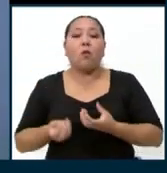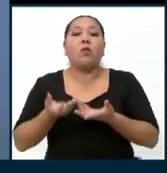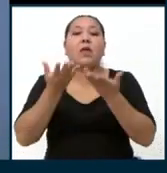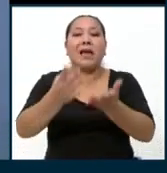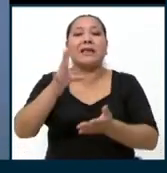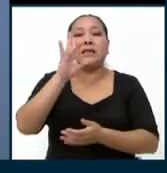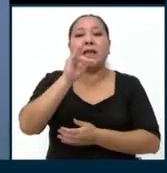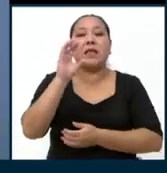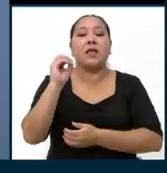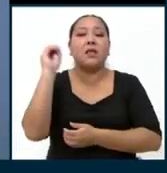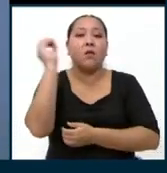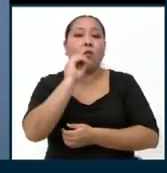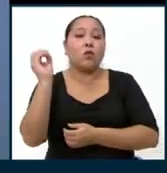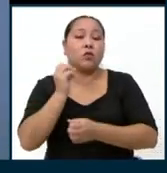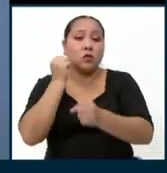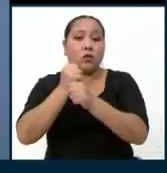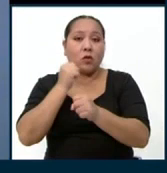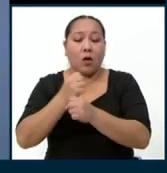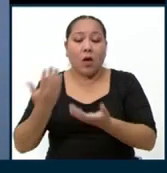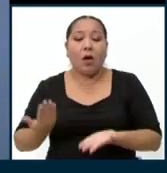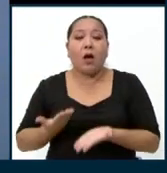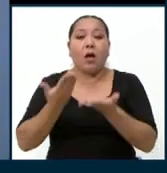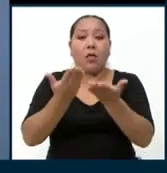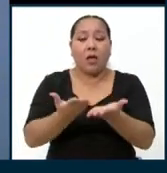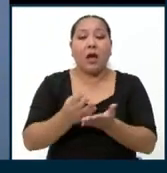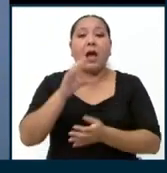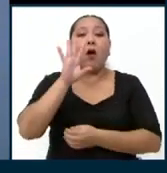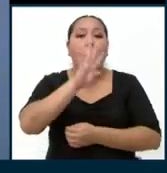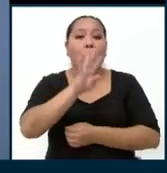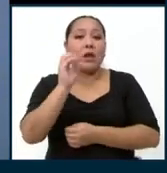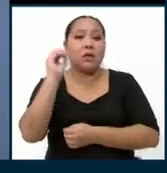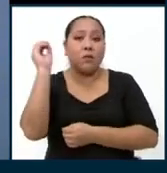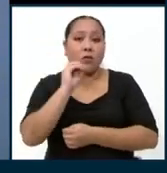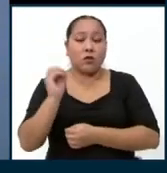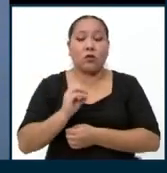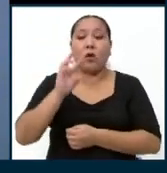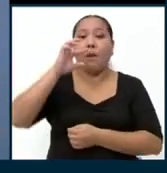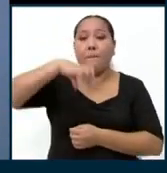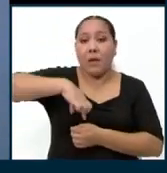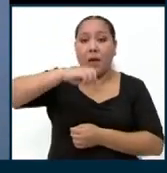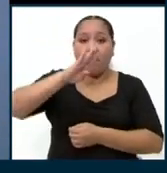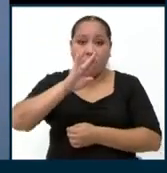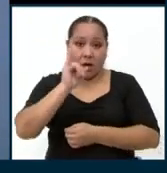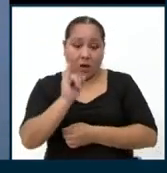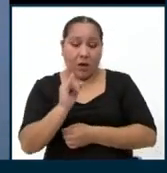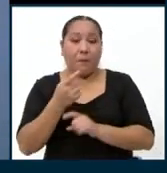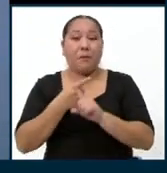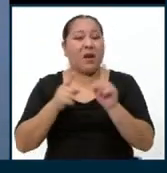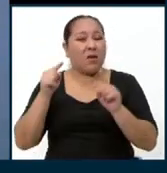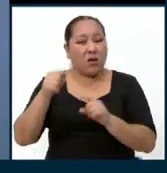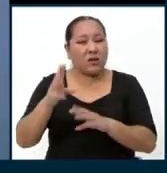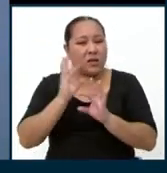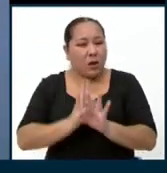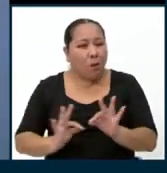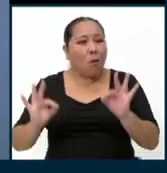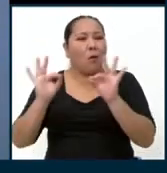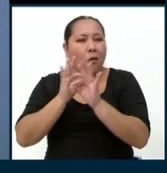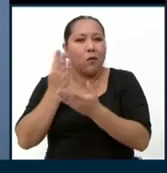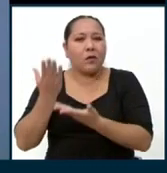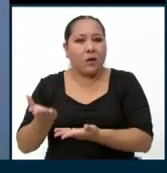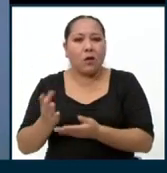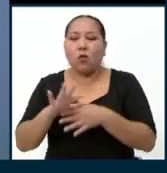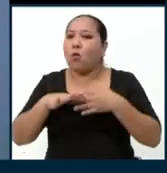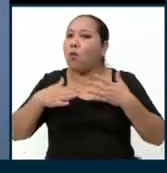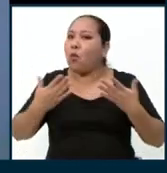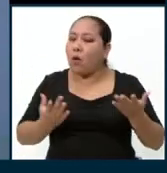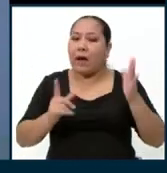trabajo. Aporta con el 40% del PBI. Sin embargo, pese a esta importancia que tienen, no hay